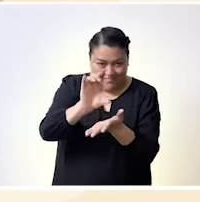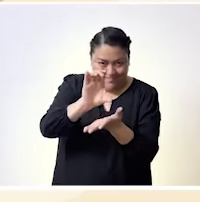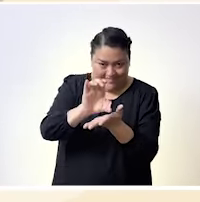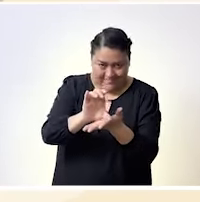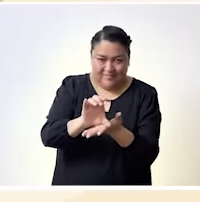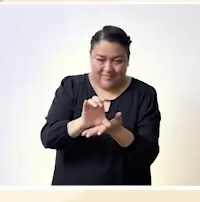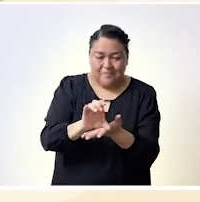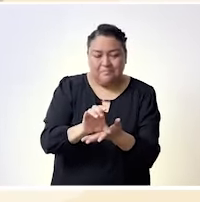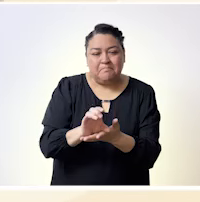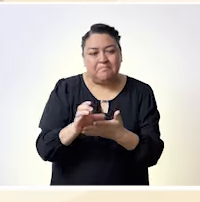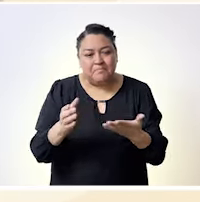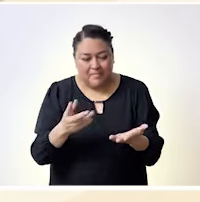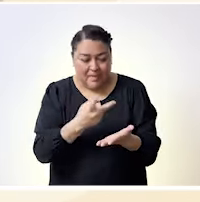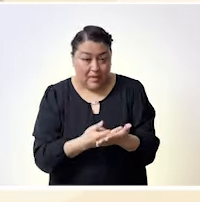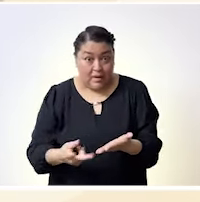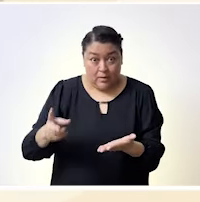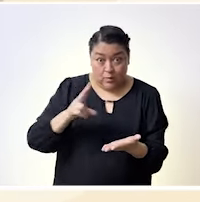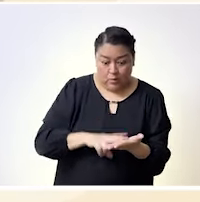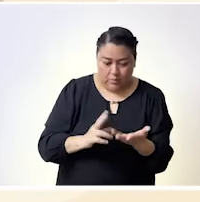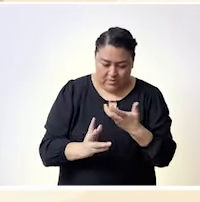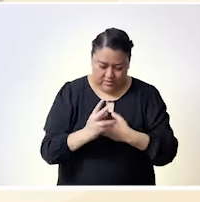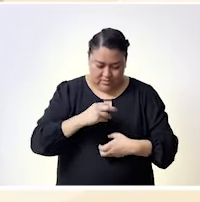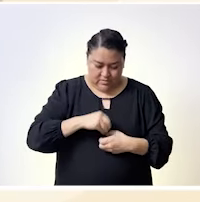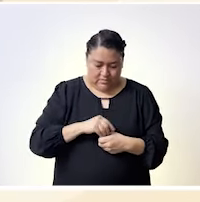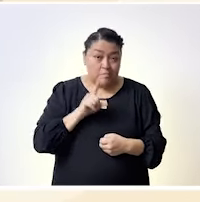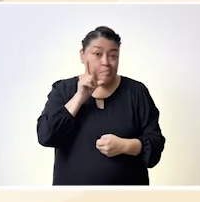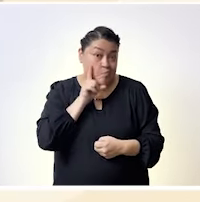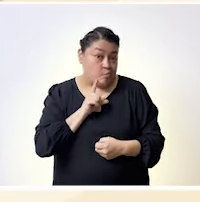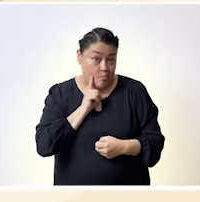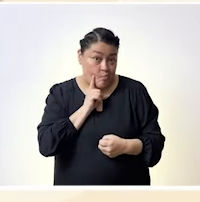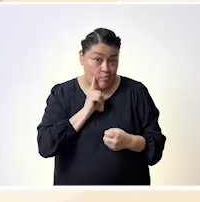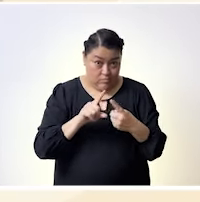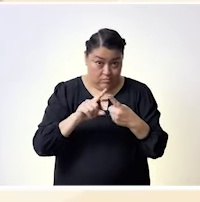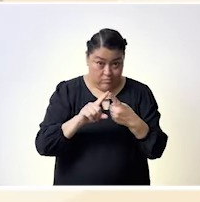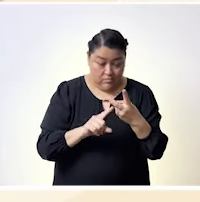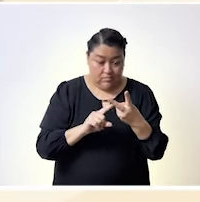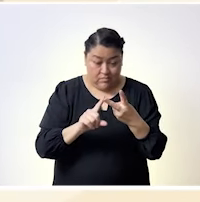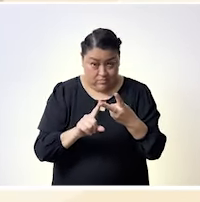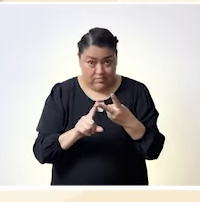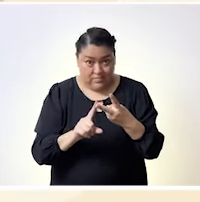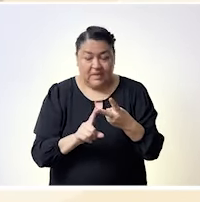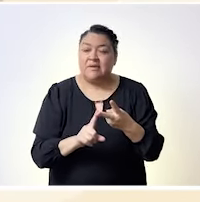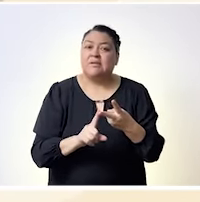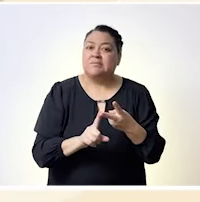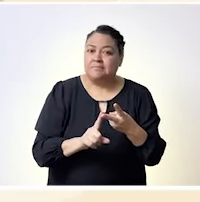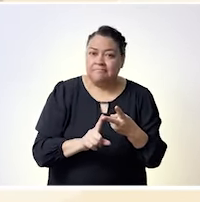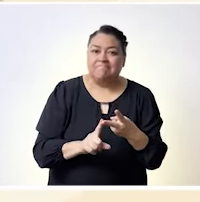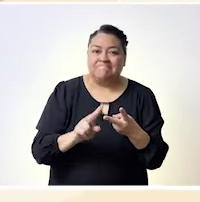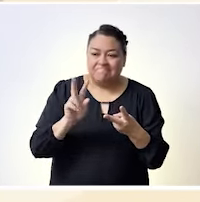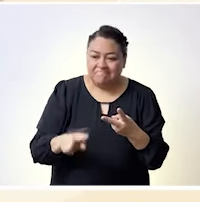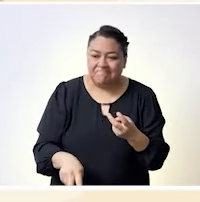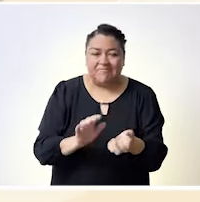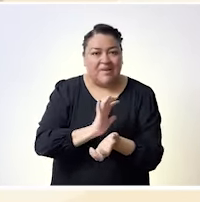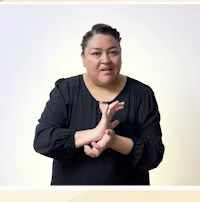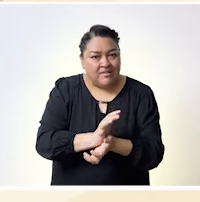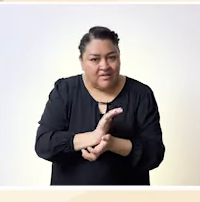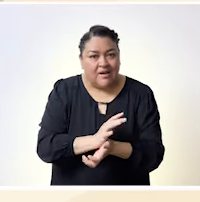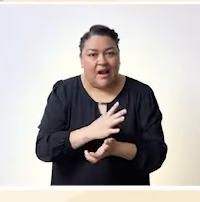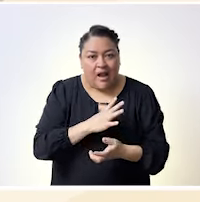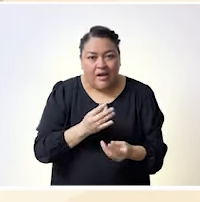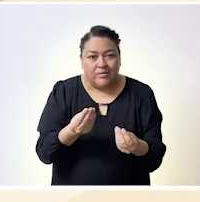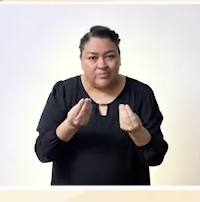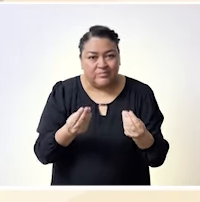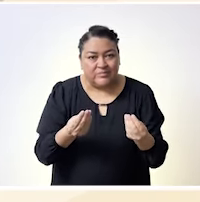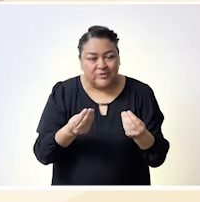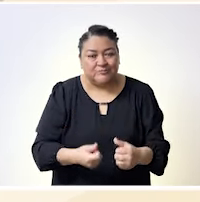igualmente cuáles han sido esos retos en los que te has enfrentado en tu desarrollo profesional. Muchas gracias antes que nada